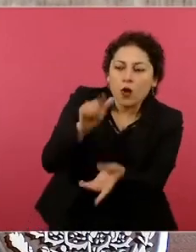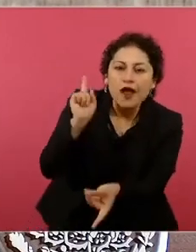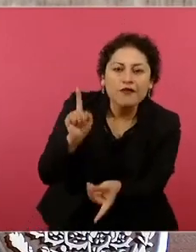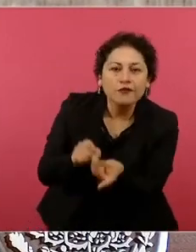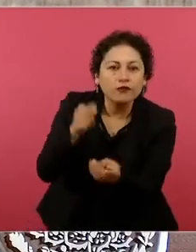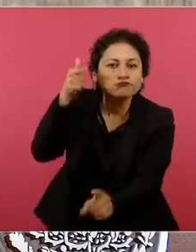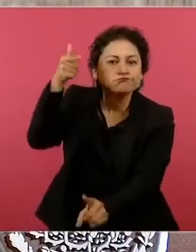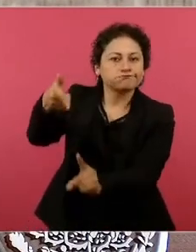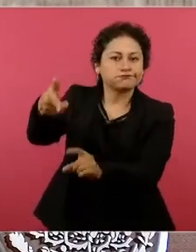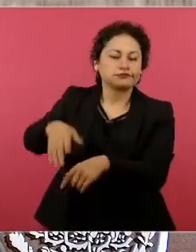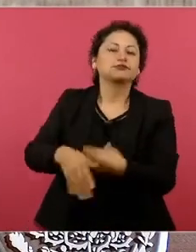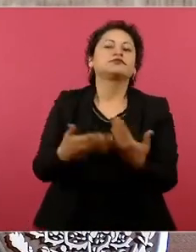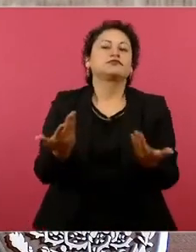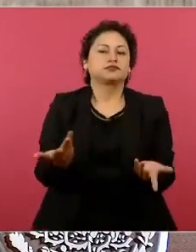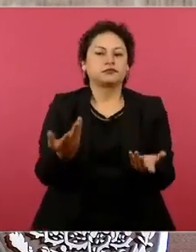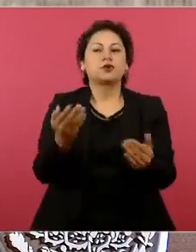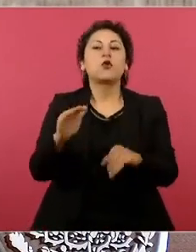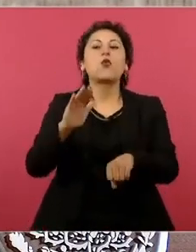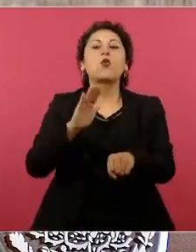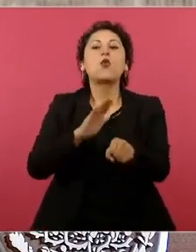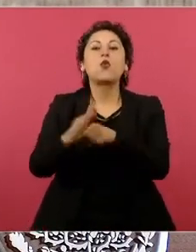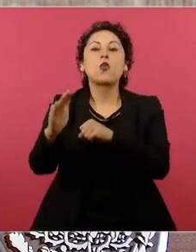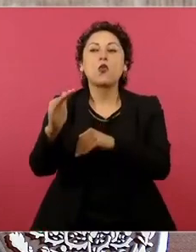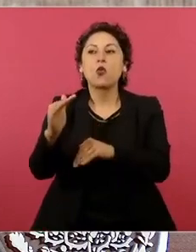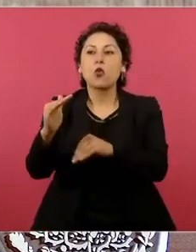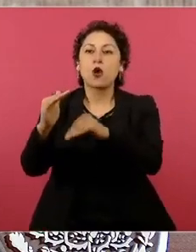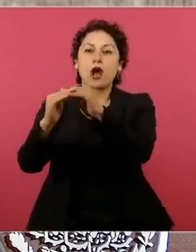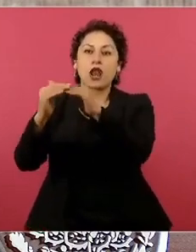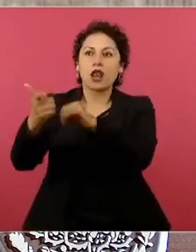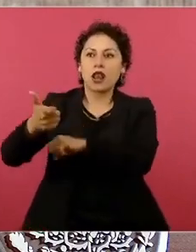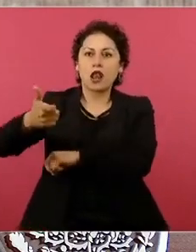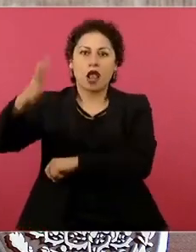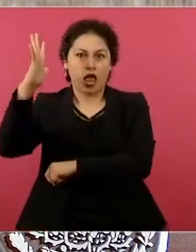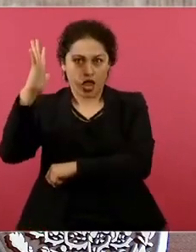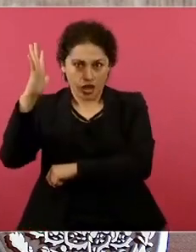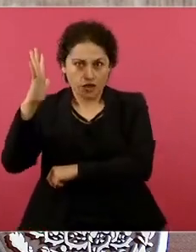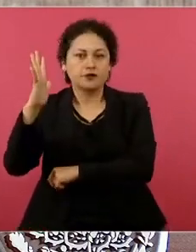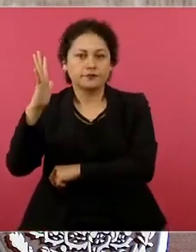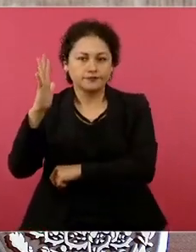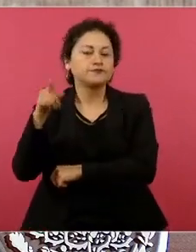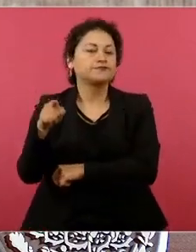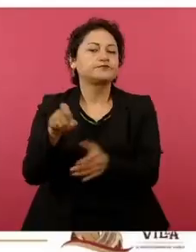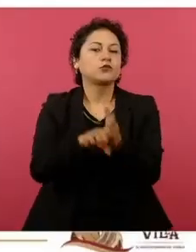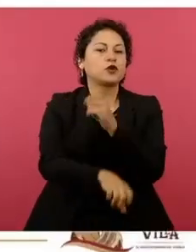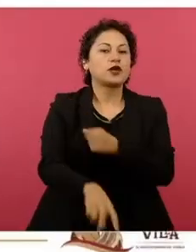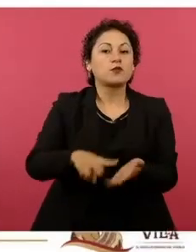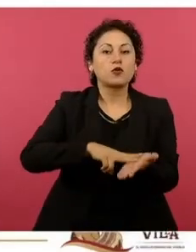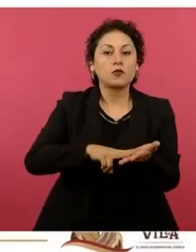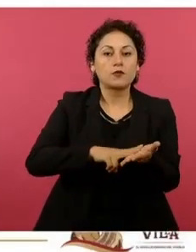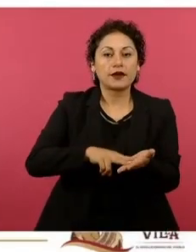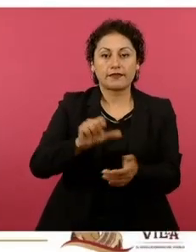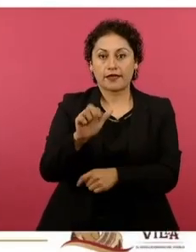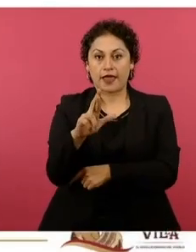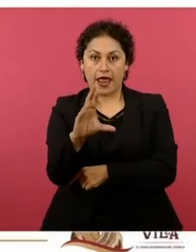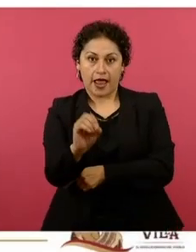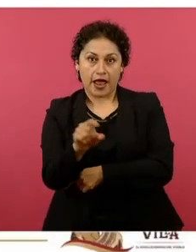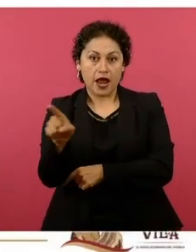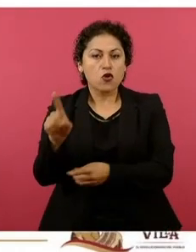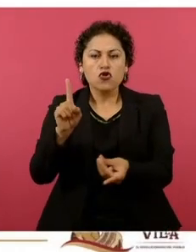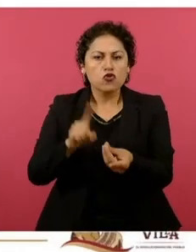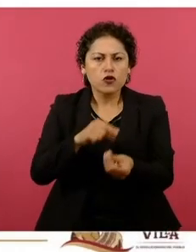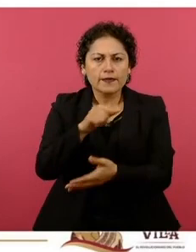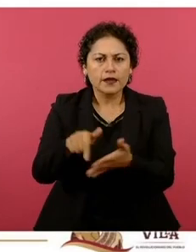el margen más alto y en consecuencia el precio más alto para la gasolina regular fue Arco en Hermosillo,